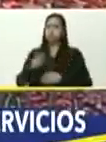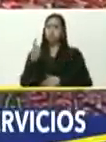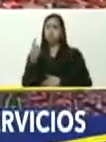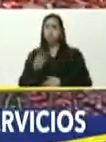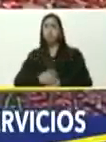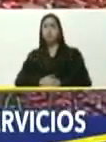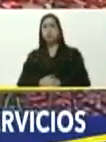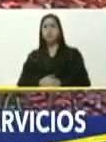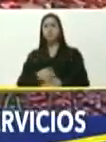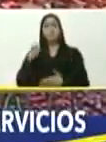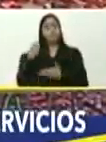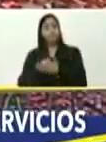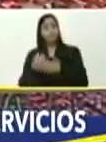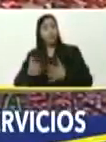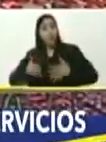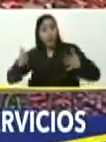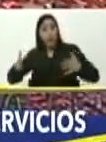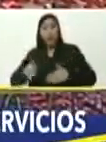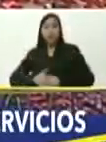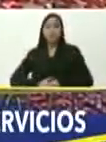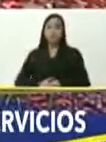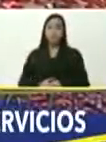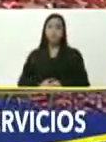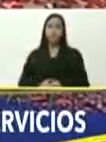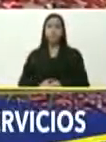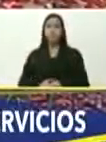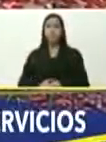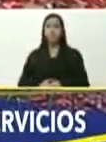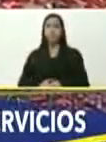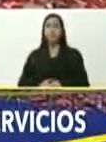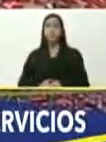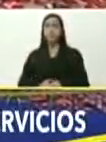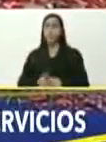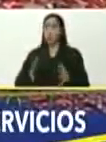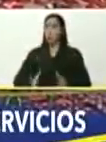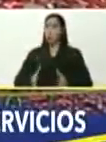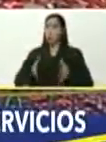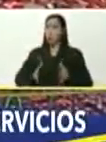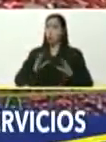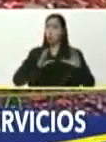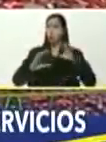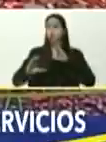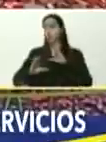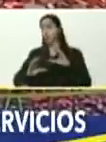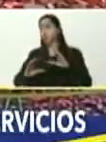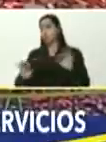es la gran batalla, comunicar más, a veces, hay logros, que no se comunican,